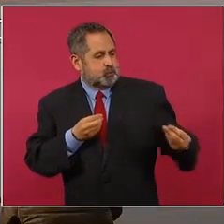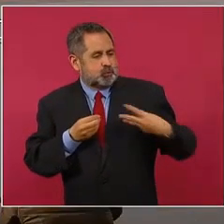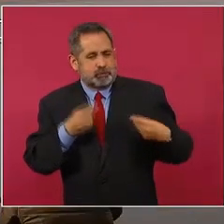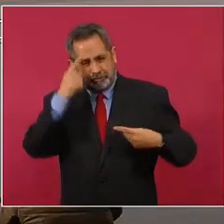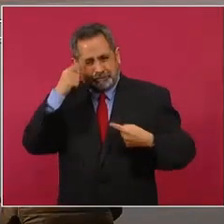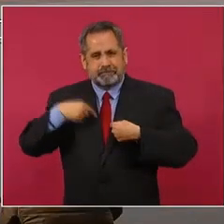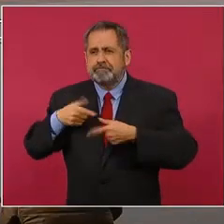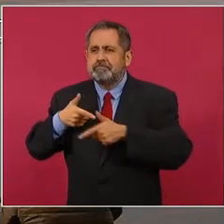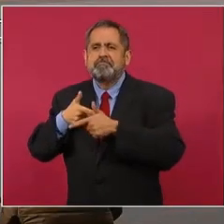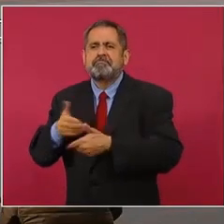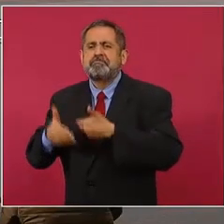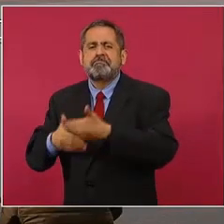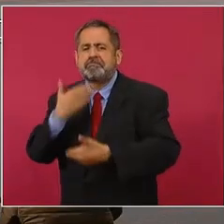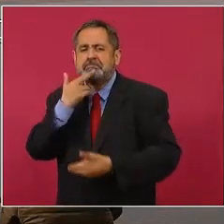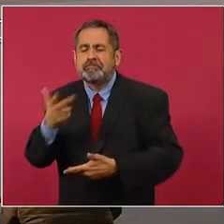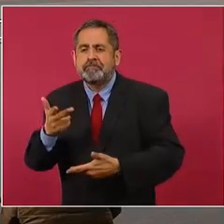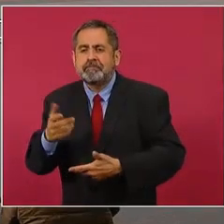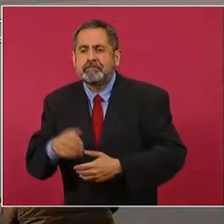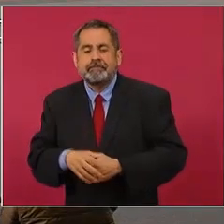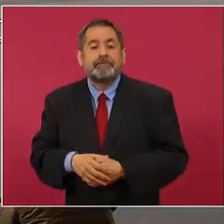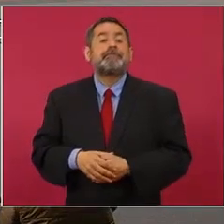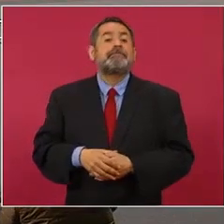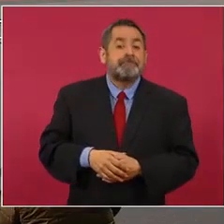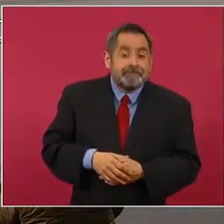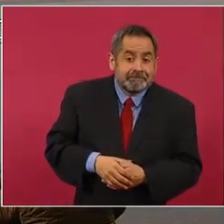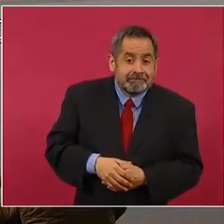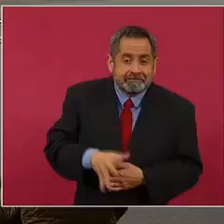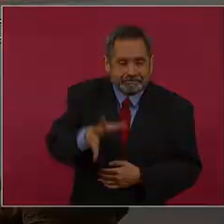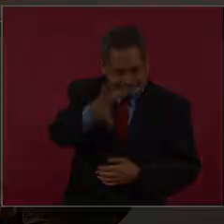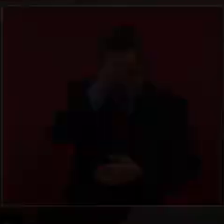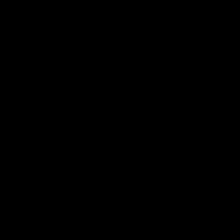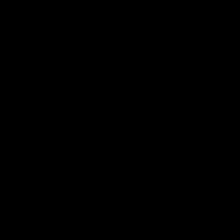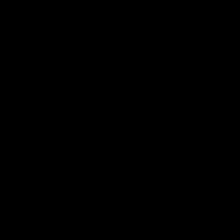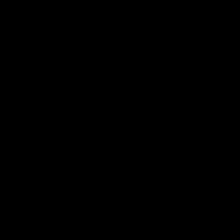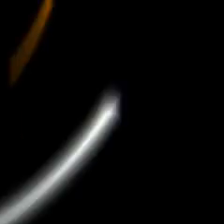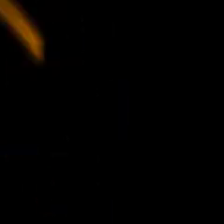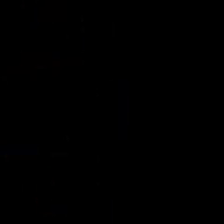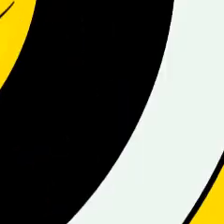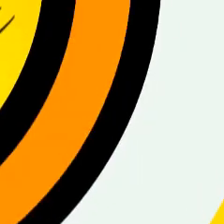Tómalas. Bueno.